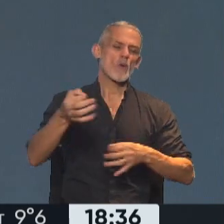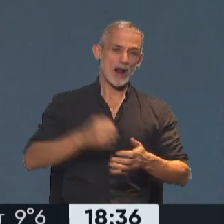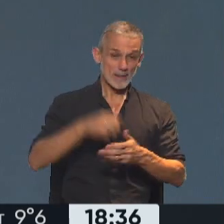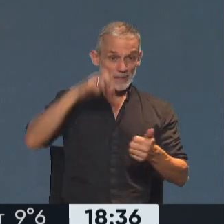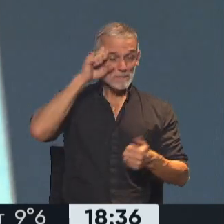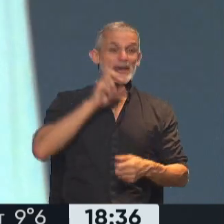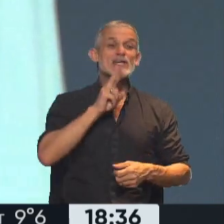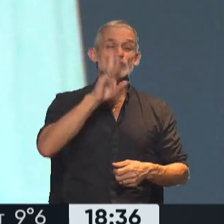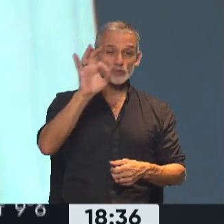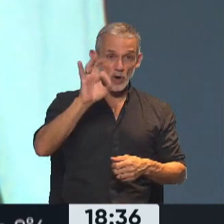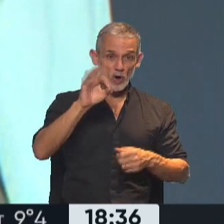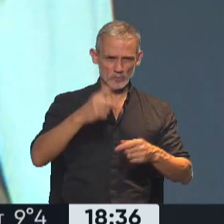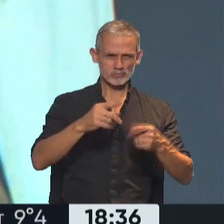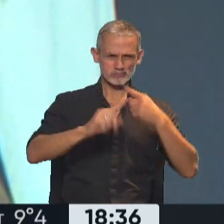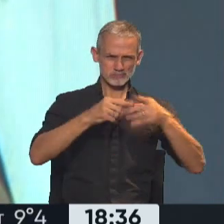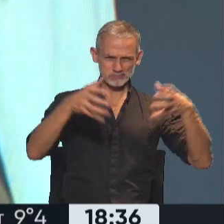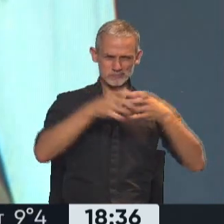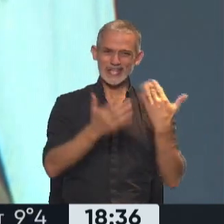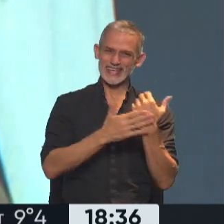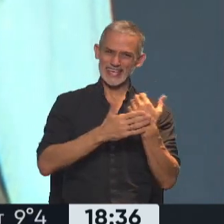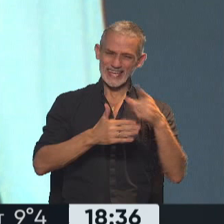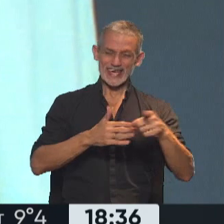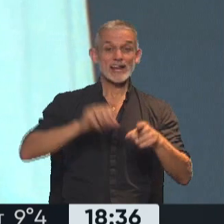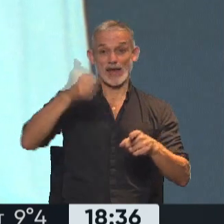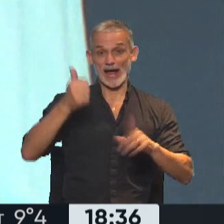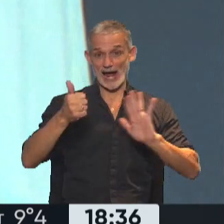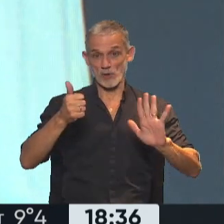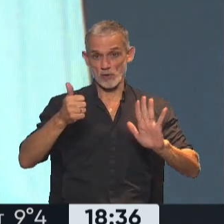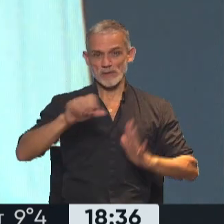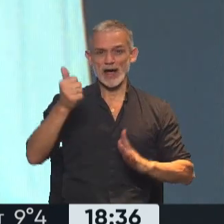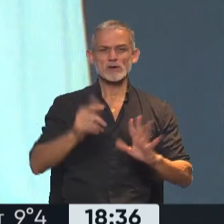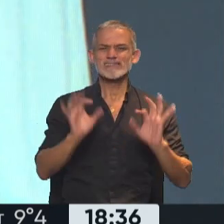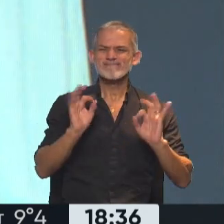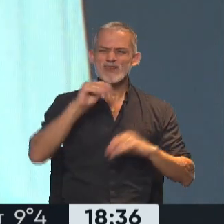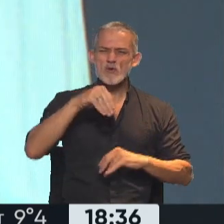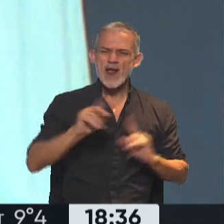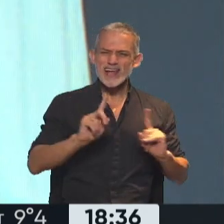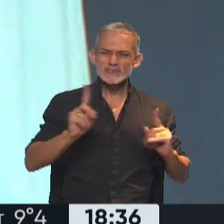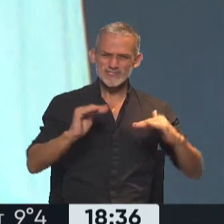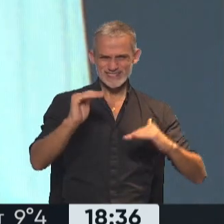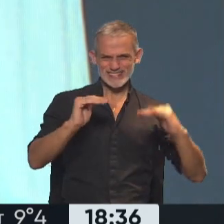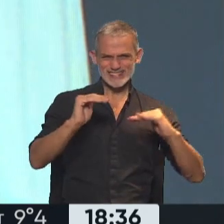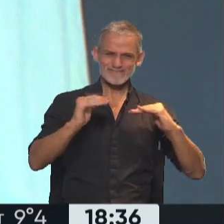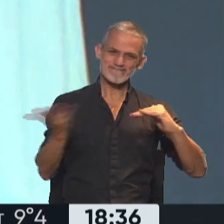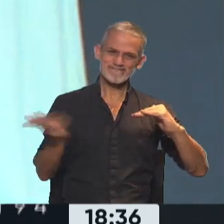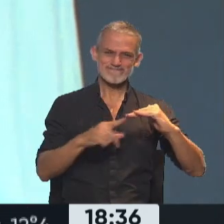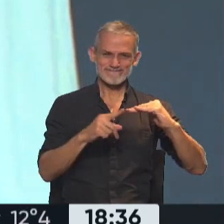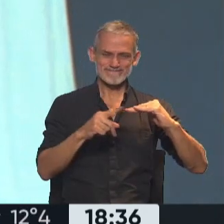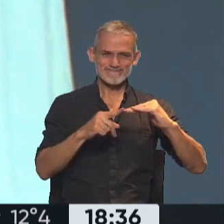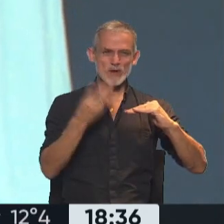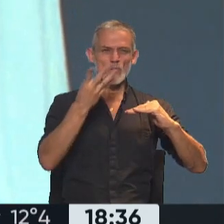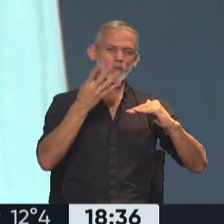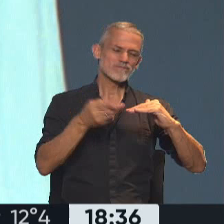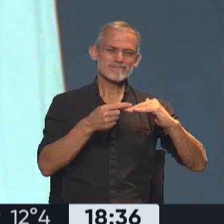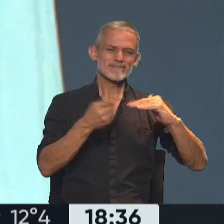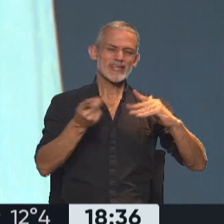Petro, el candidato de Pacto Histórico, el candidato de izquierda, fue quien ganó, ¿no? No le alcanzó y esto era justamente lo que se veía en los números